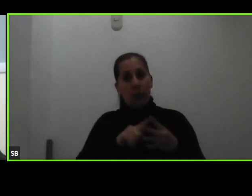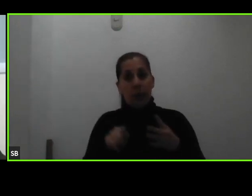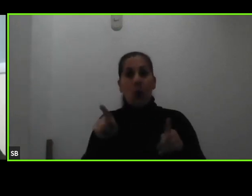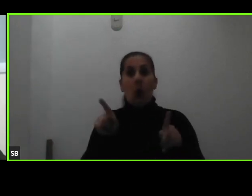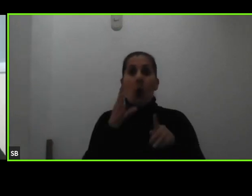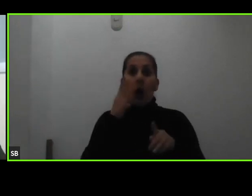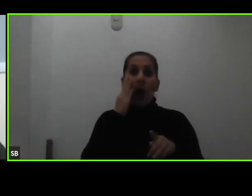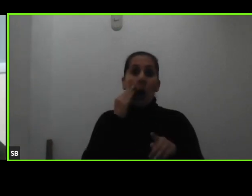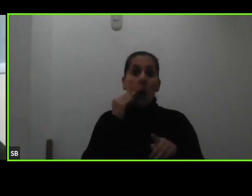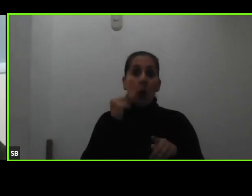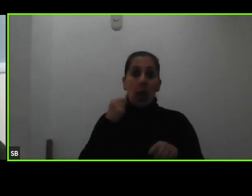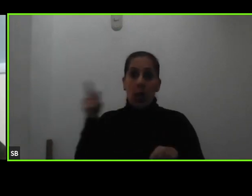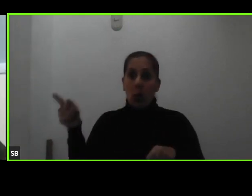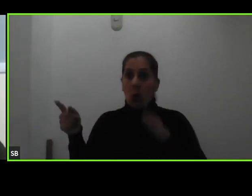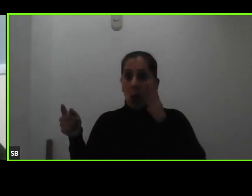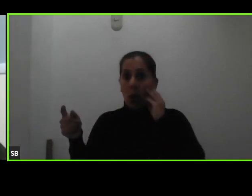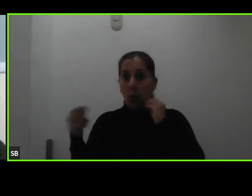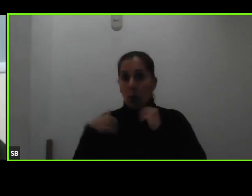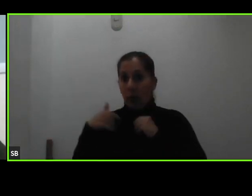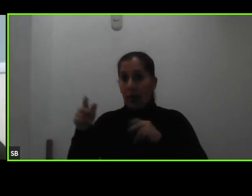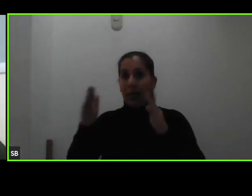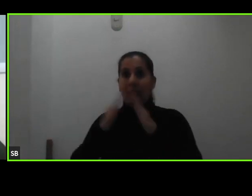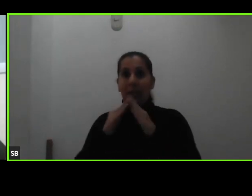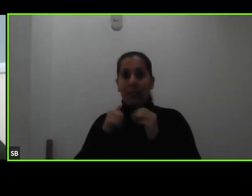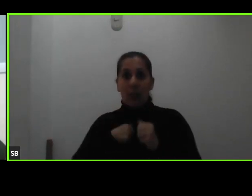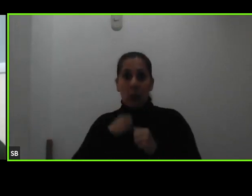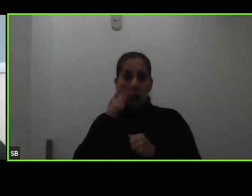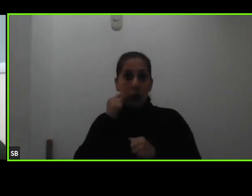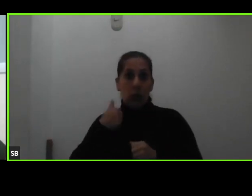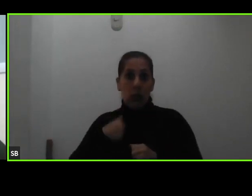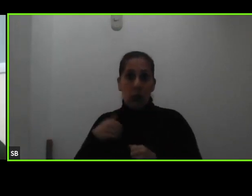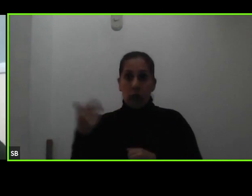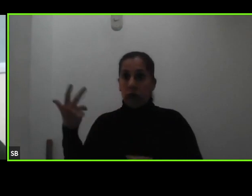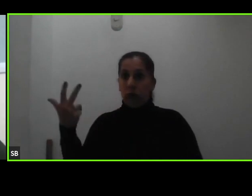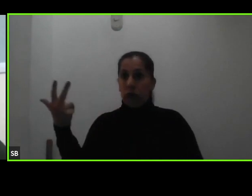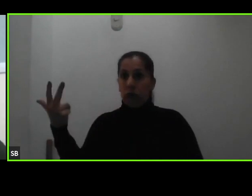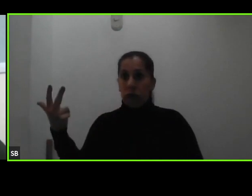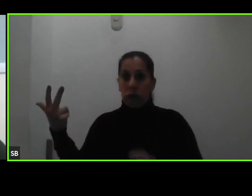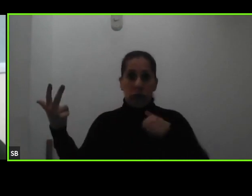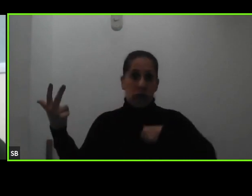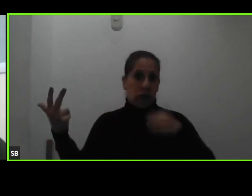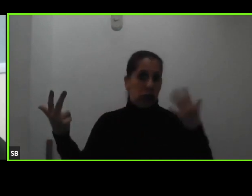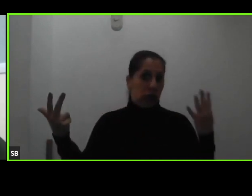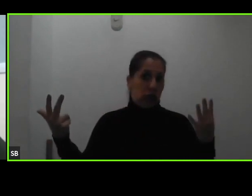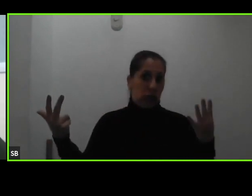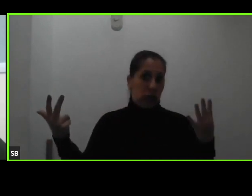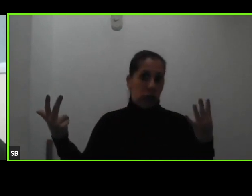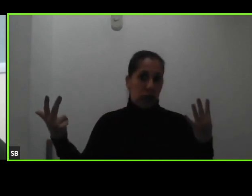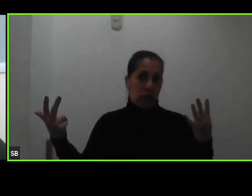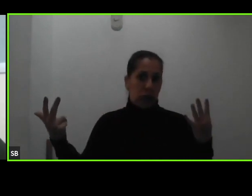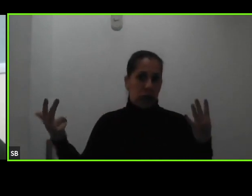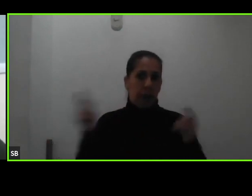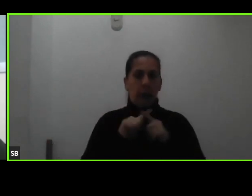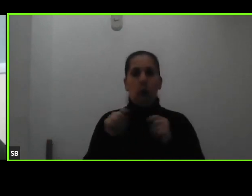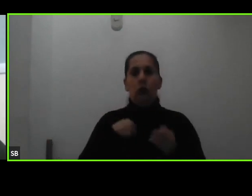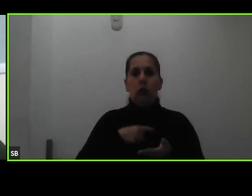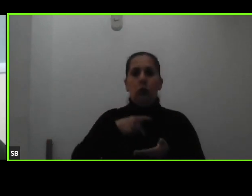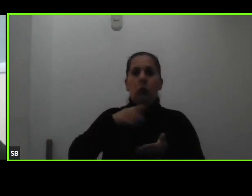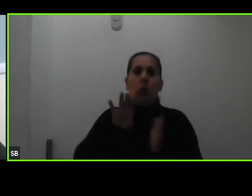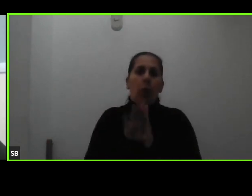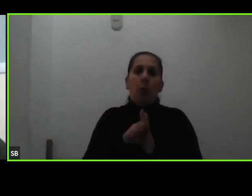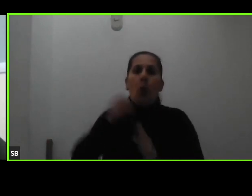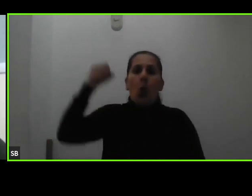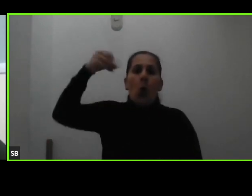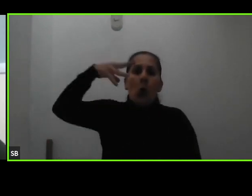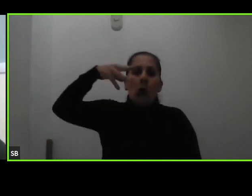viven con un tío entonces qué sé yo y esto sucede que ustedes nos digan bueno es que pagamos a medias el recibo de luz